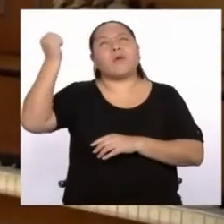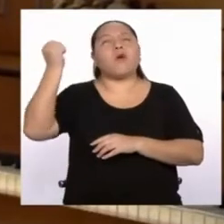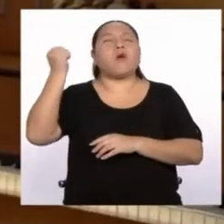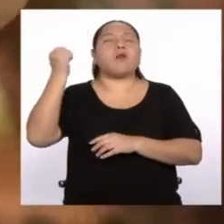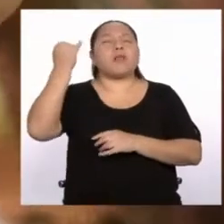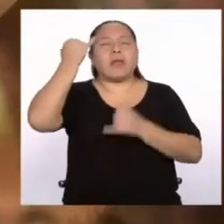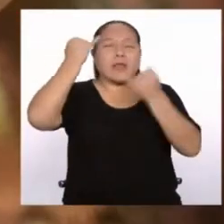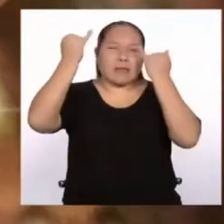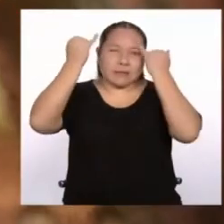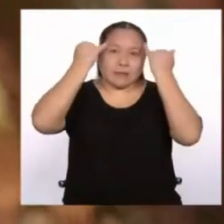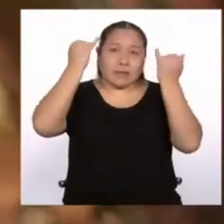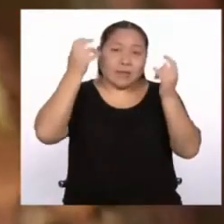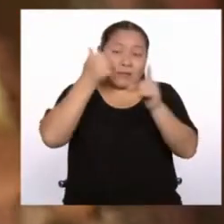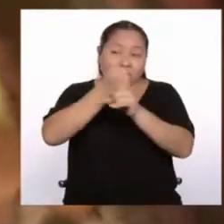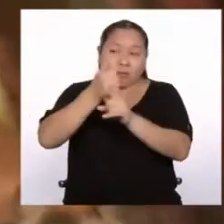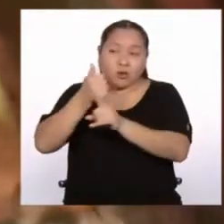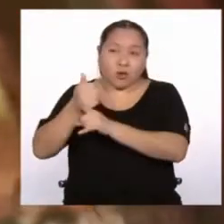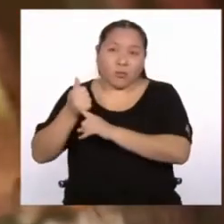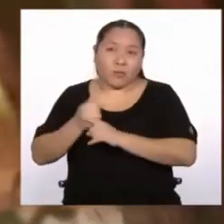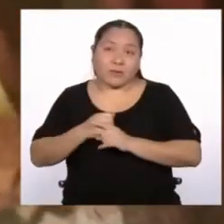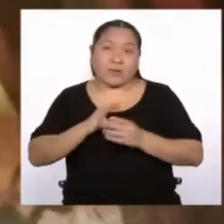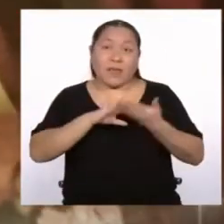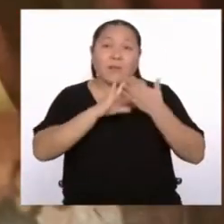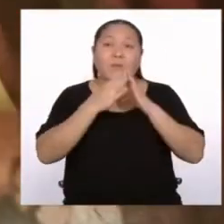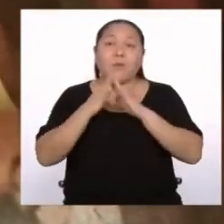popular.